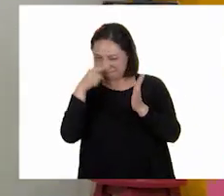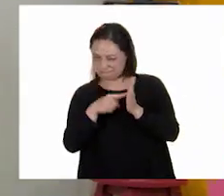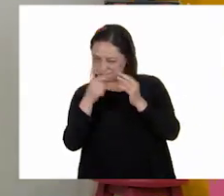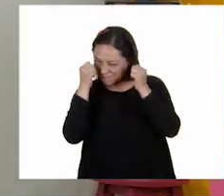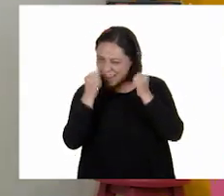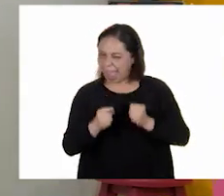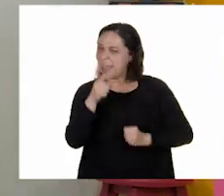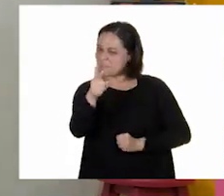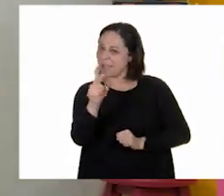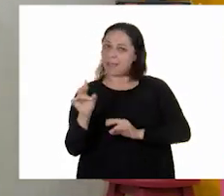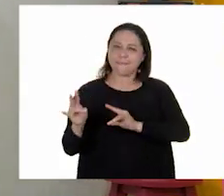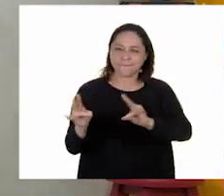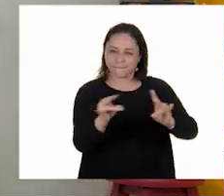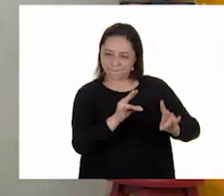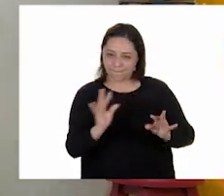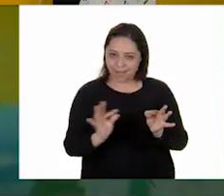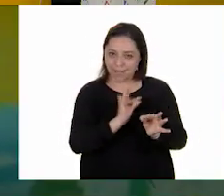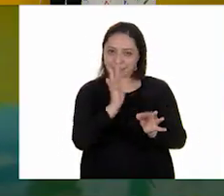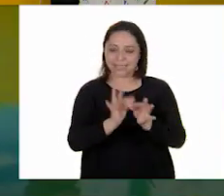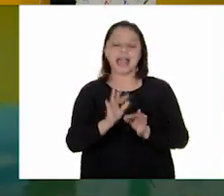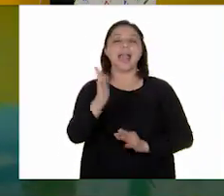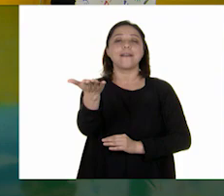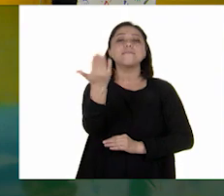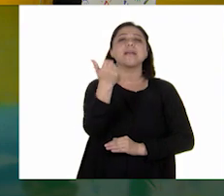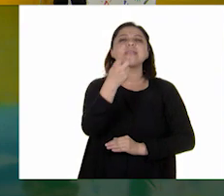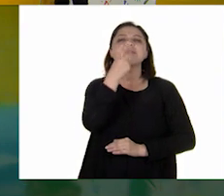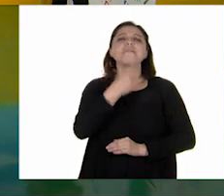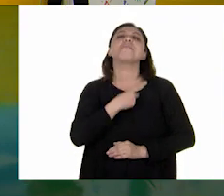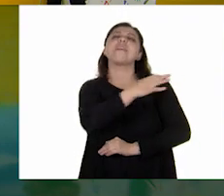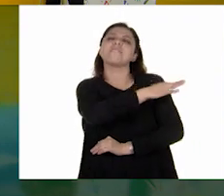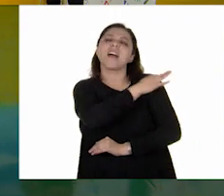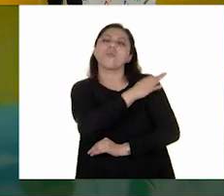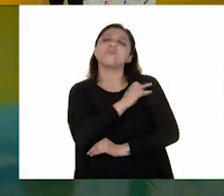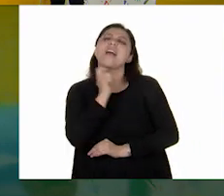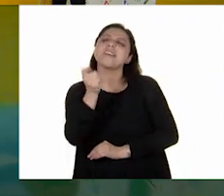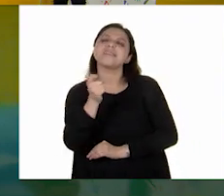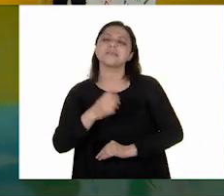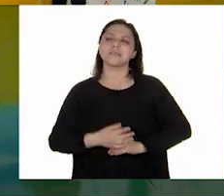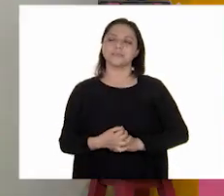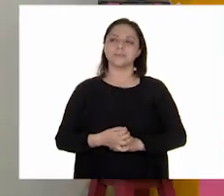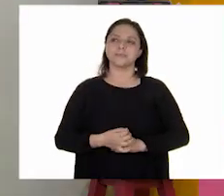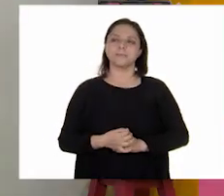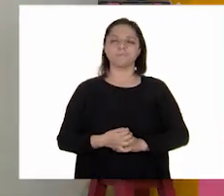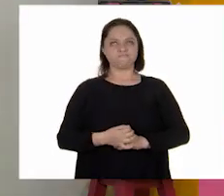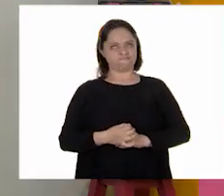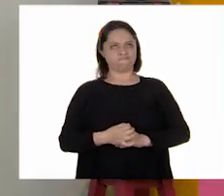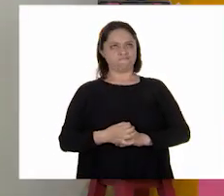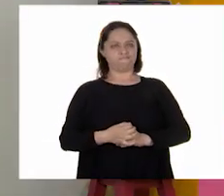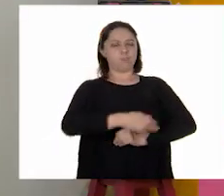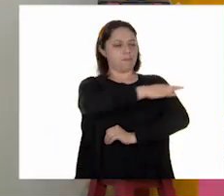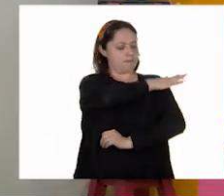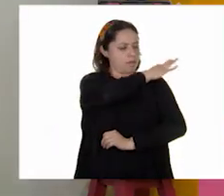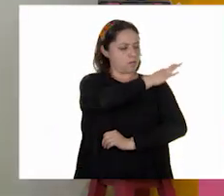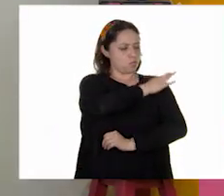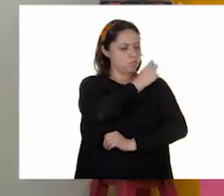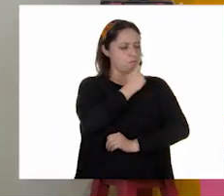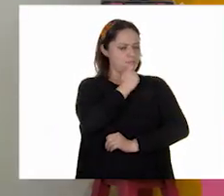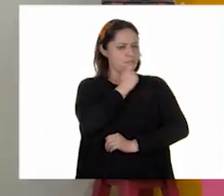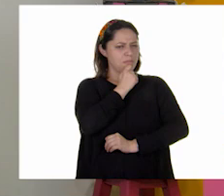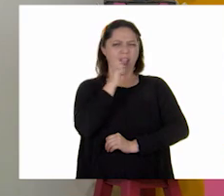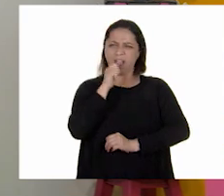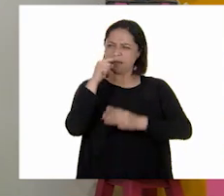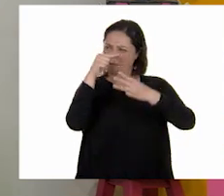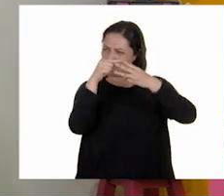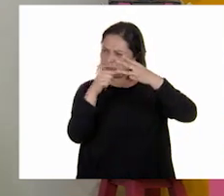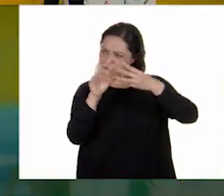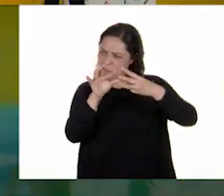¡Claro que sí! Muy bien, Oscar. A ver, dime, ¿qué es una vacuna? Ah, ah, ah. ¿Una vacuna? Ah, pero hay opciones, ¿verdad?